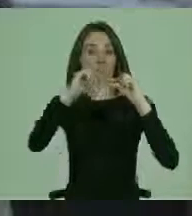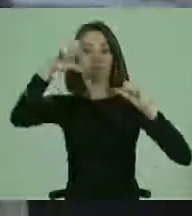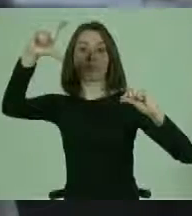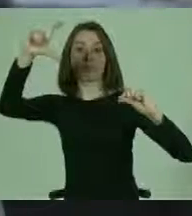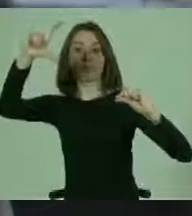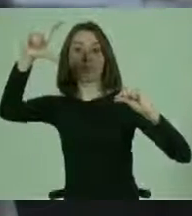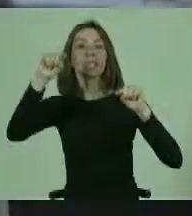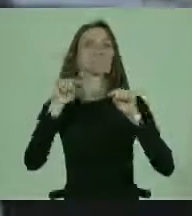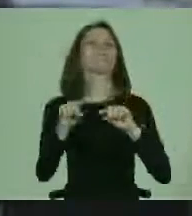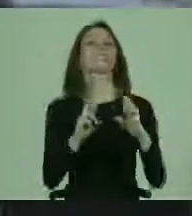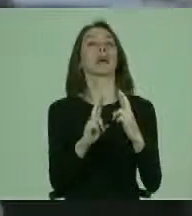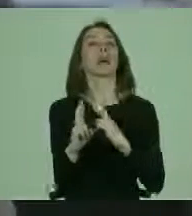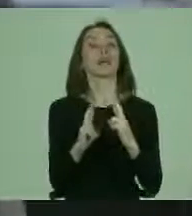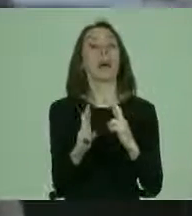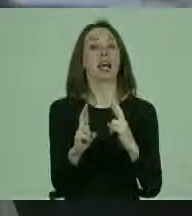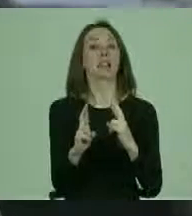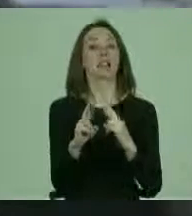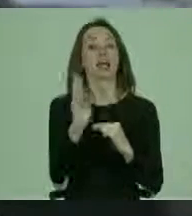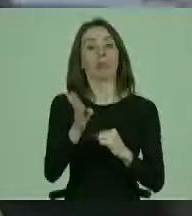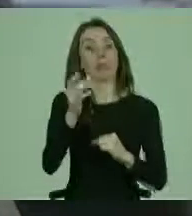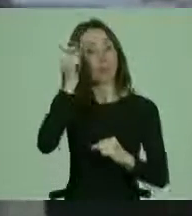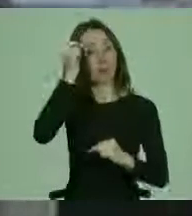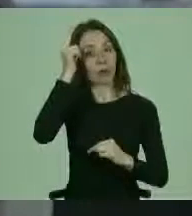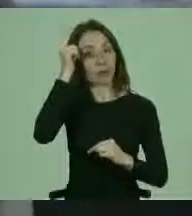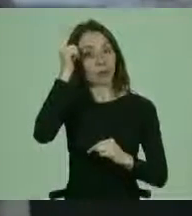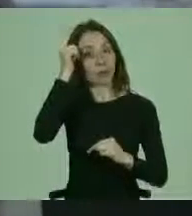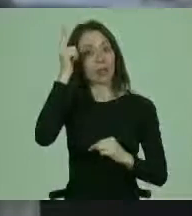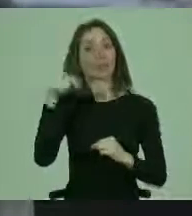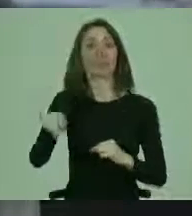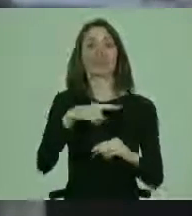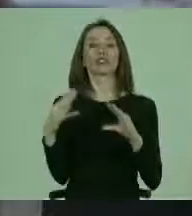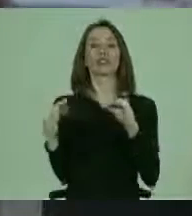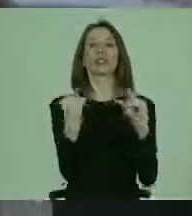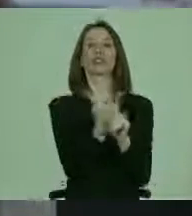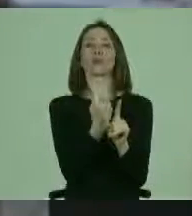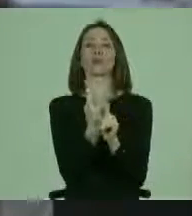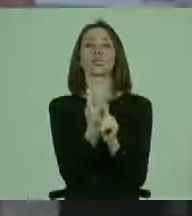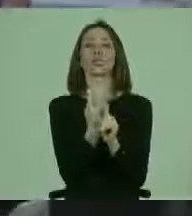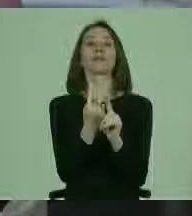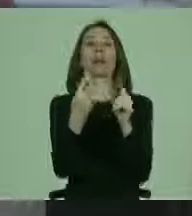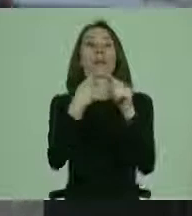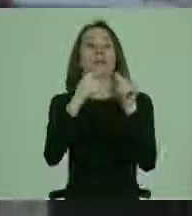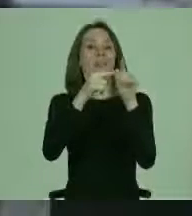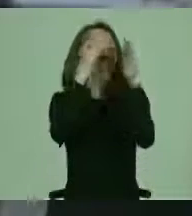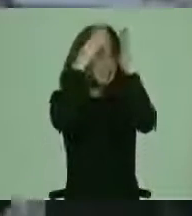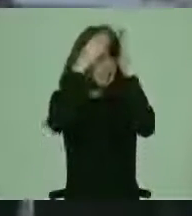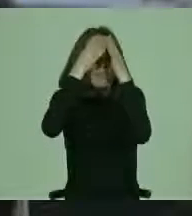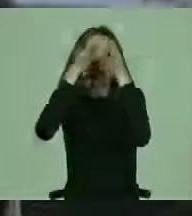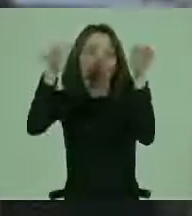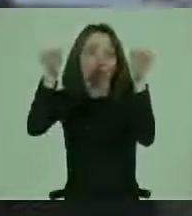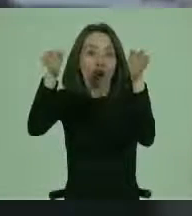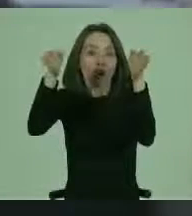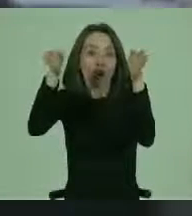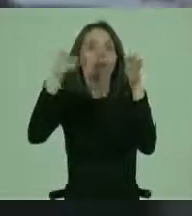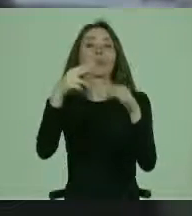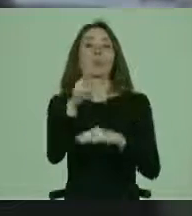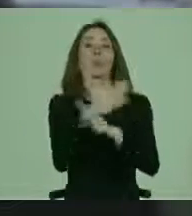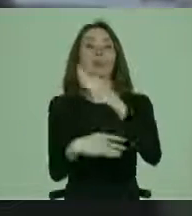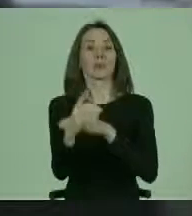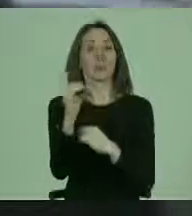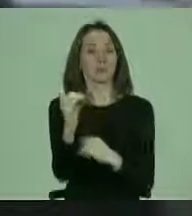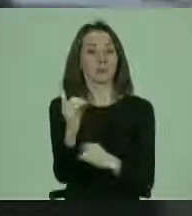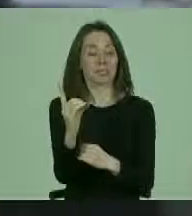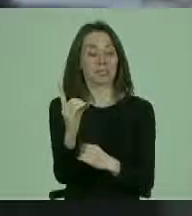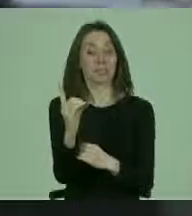relación que nosotros hoy día tenemos que entender cuando hablamos de un concepto multifocal de discapacidad. Y